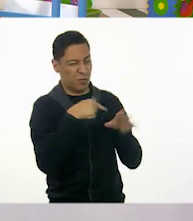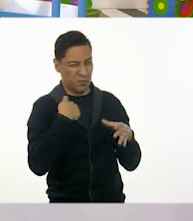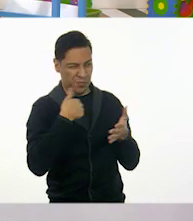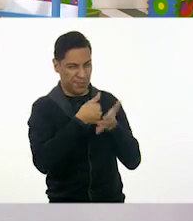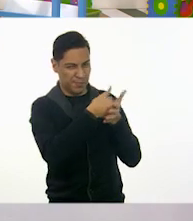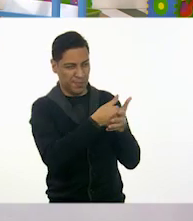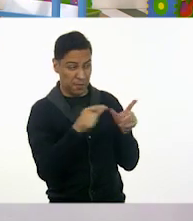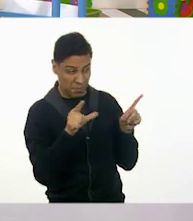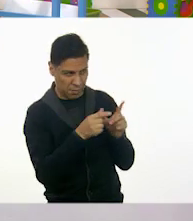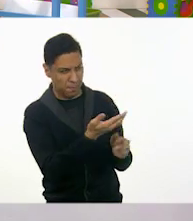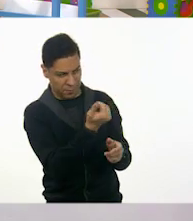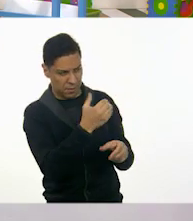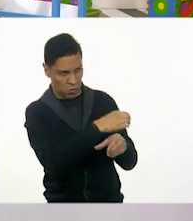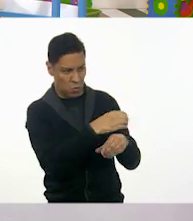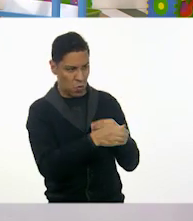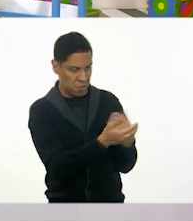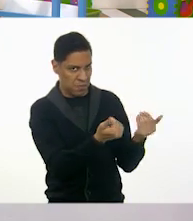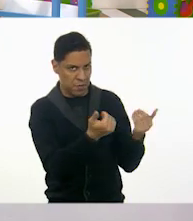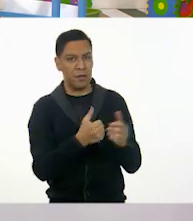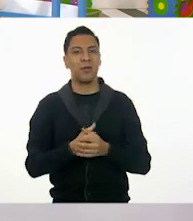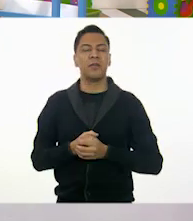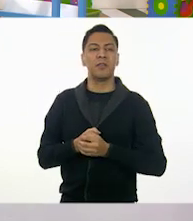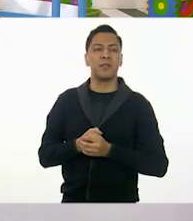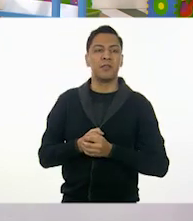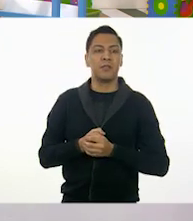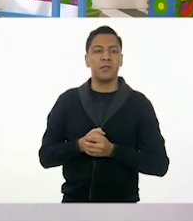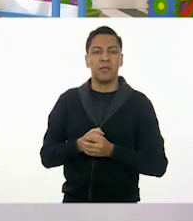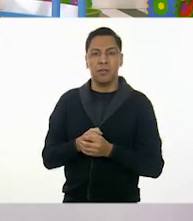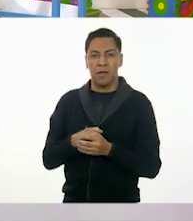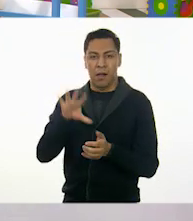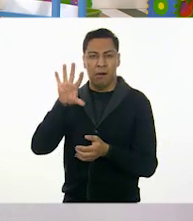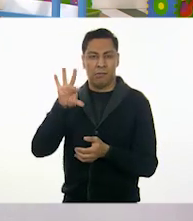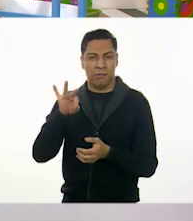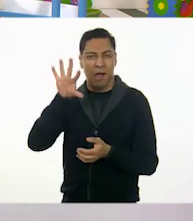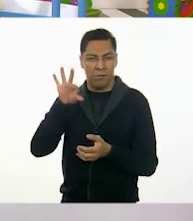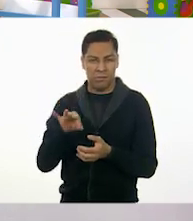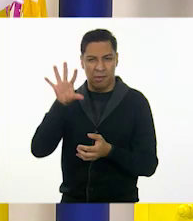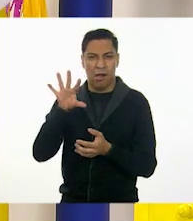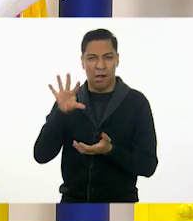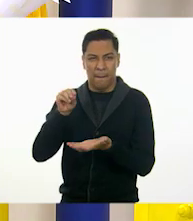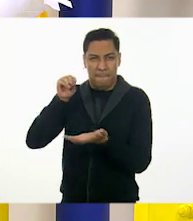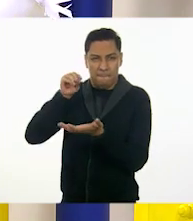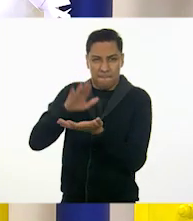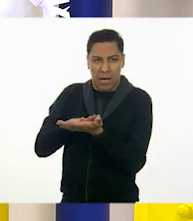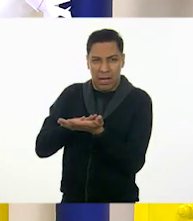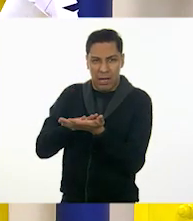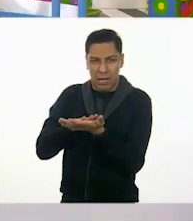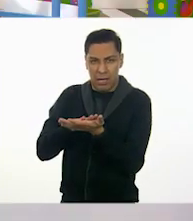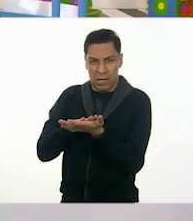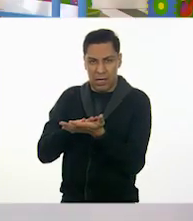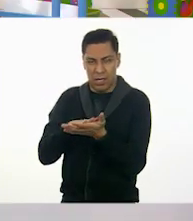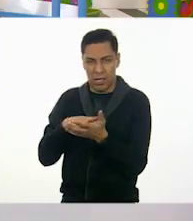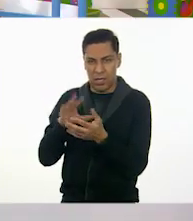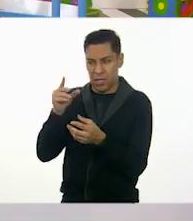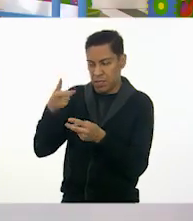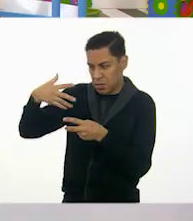Listo. Pásame este. Súper bien. tiene pegamento, pero... Y le vamos a poner pegamento, este... Me falta pegamento. Mira.